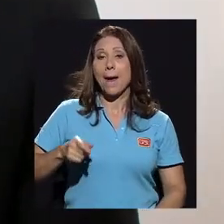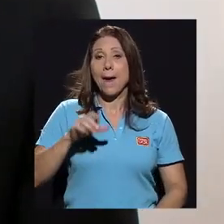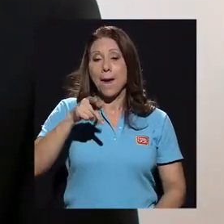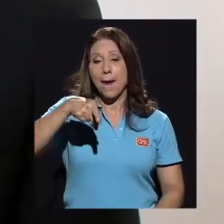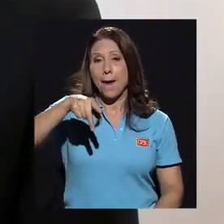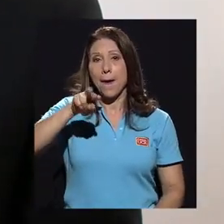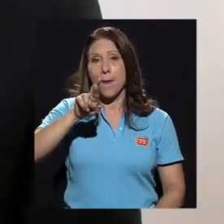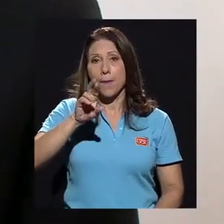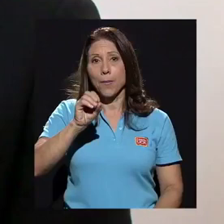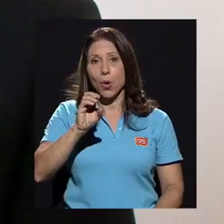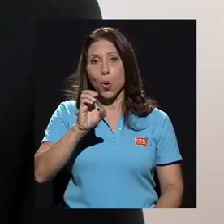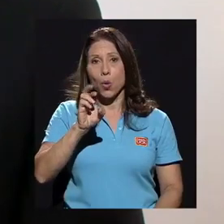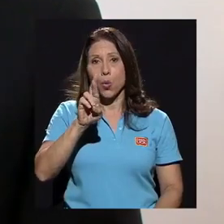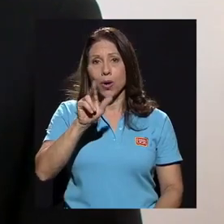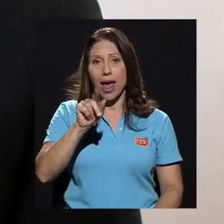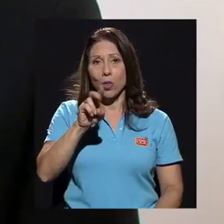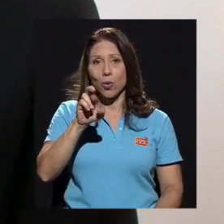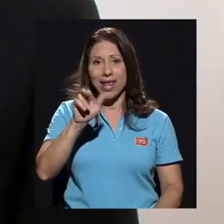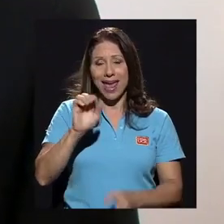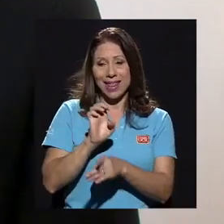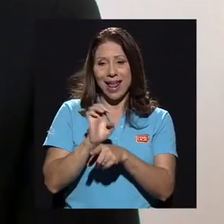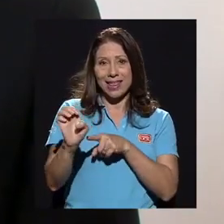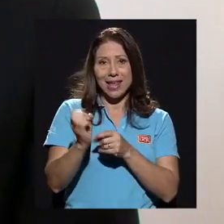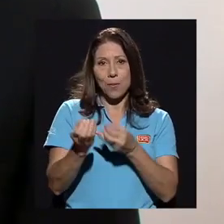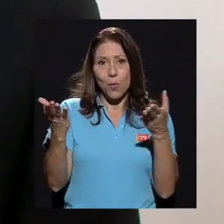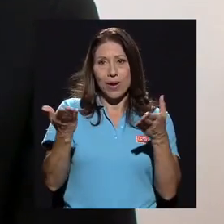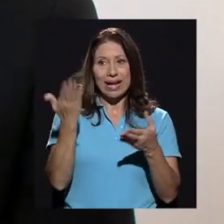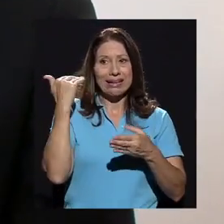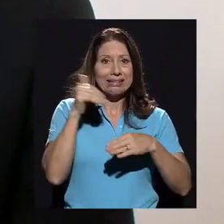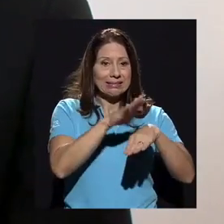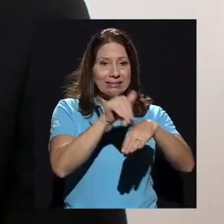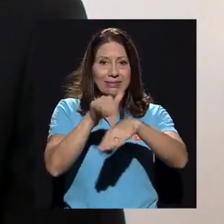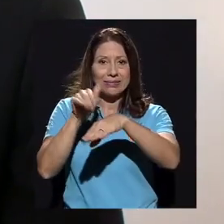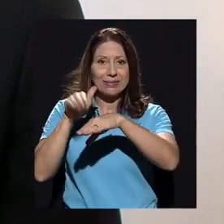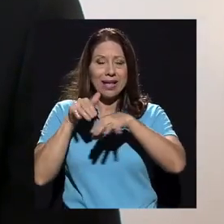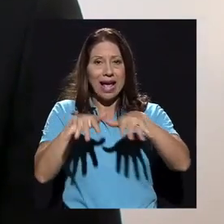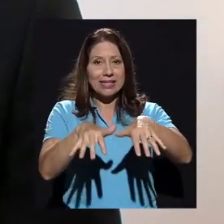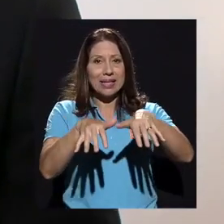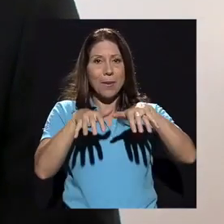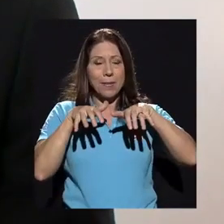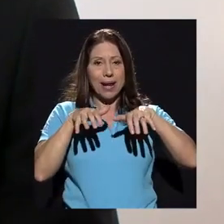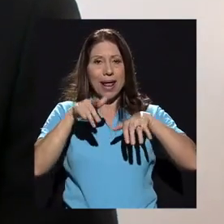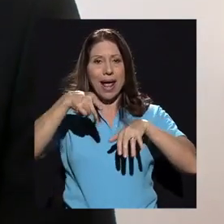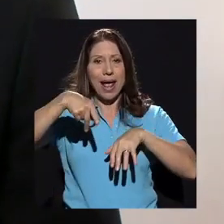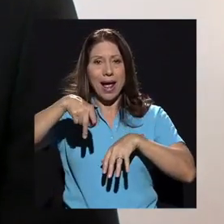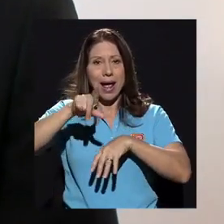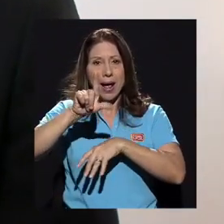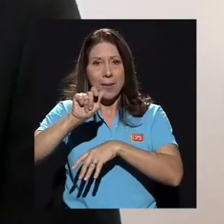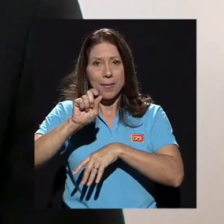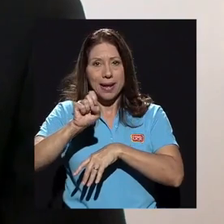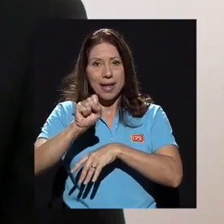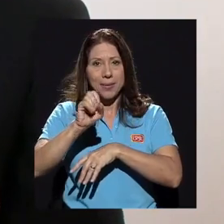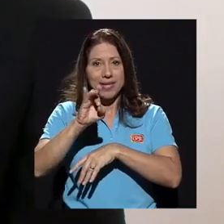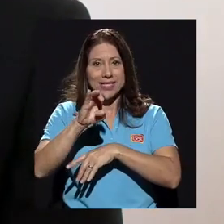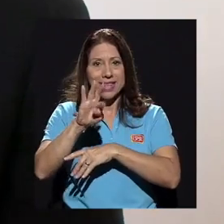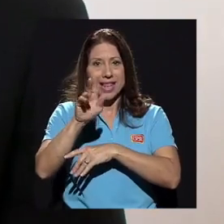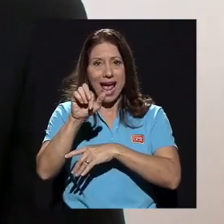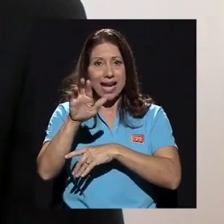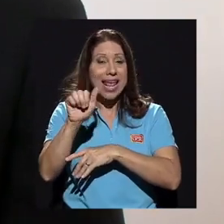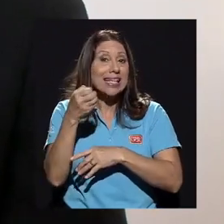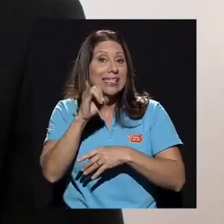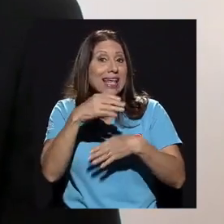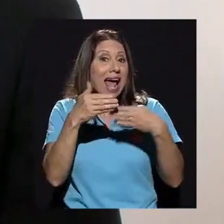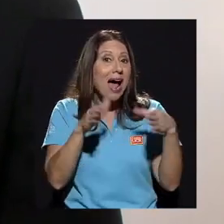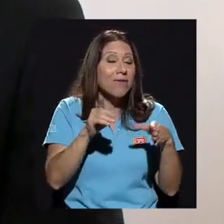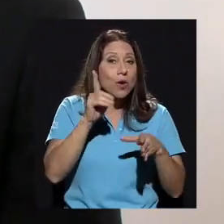Pública recientemente instó al Consejo Universitario a que convoque una asamblea plebiscitaria para que determine si instaura o un proceso administrativo contra el rector Genin